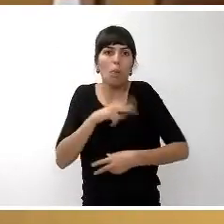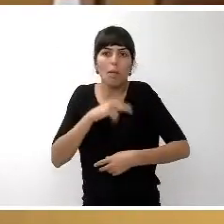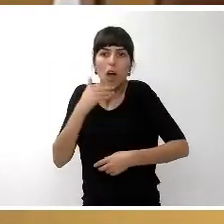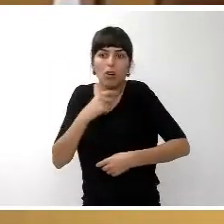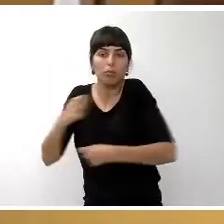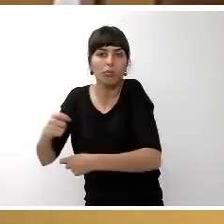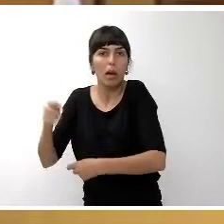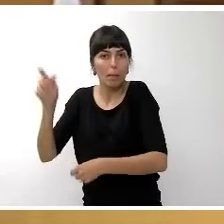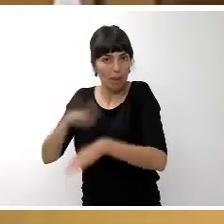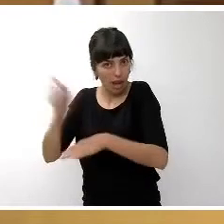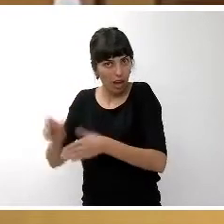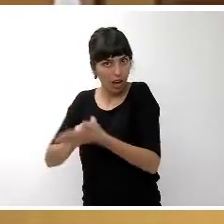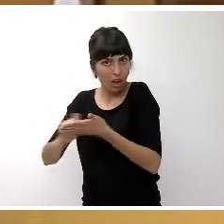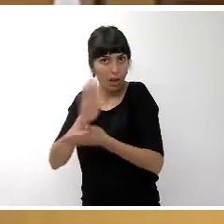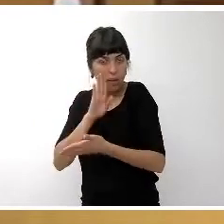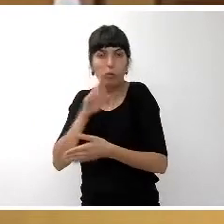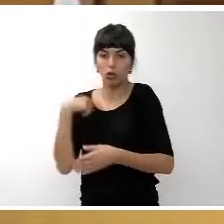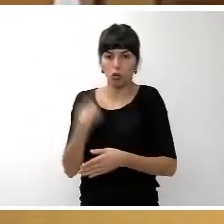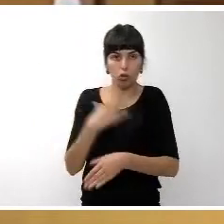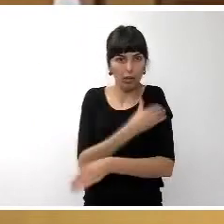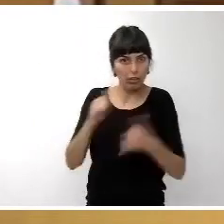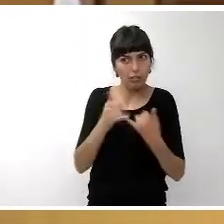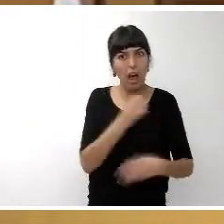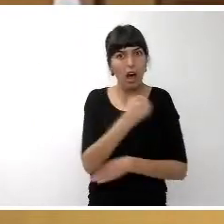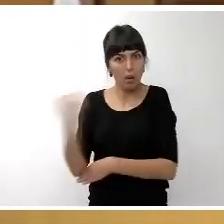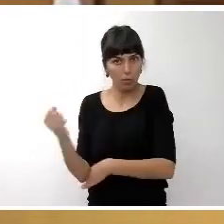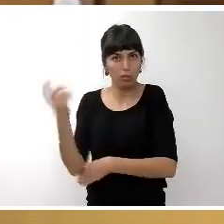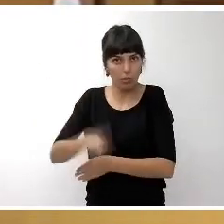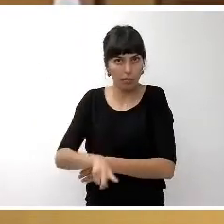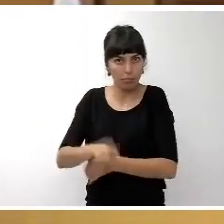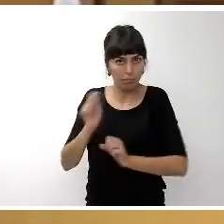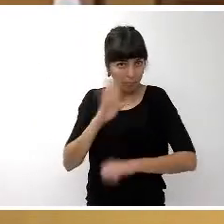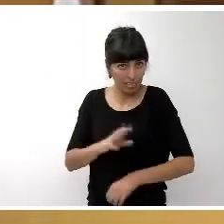de adhesión que incluya el Pleno. ¿De acuerdo? ¿Les parece?